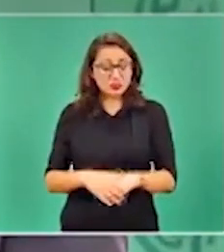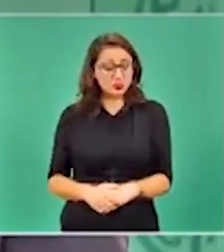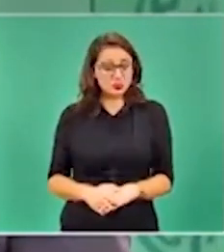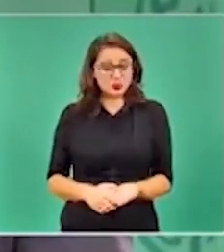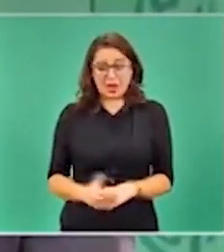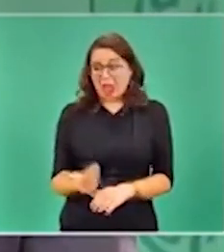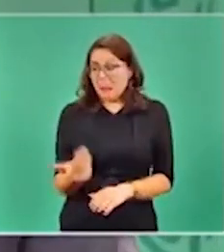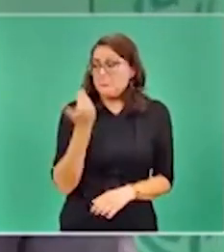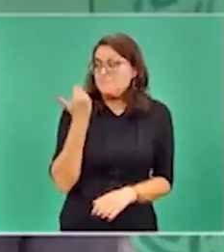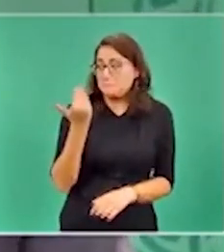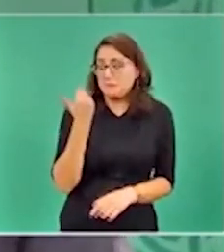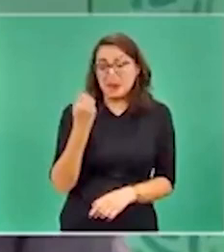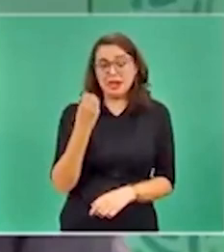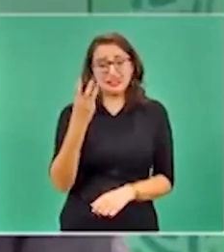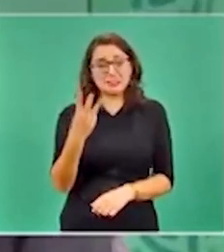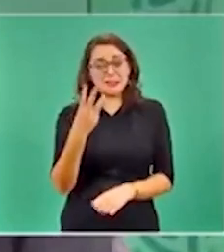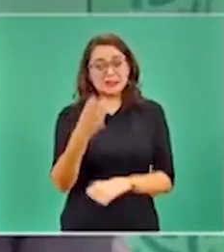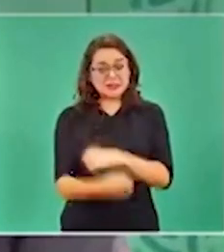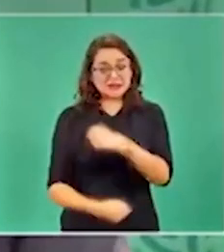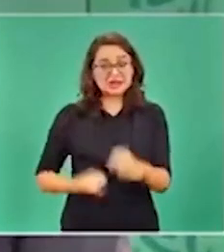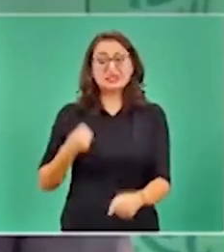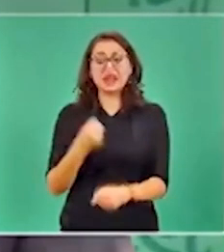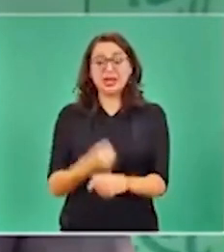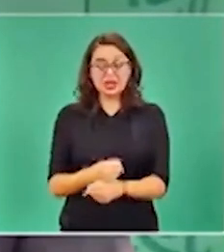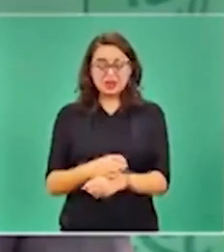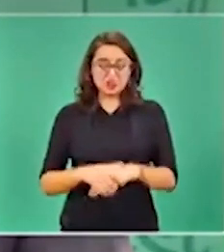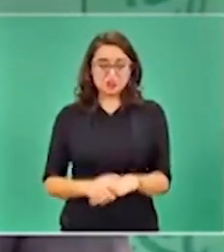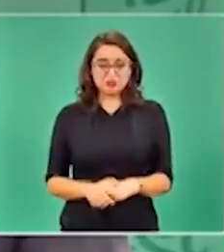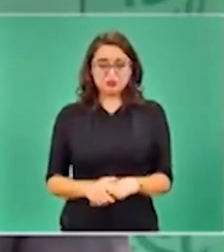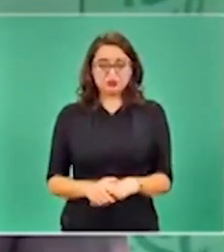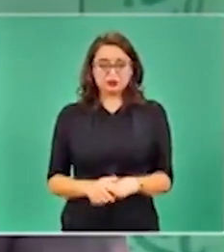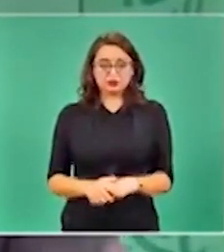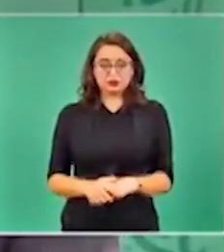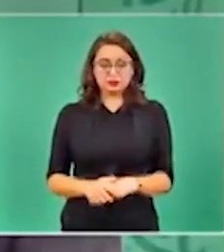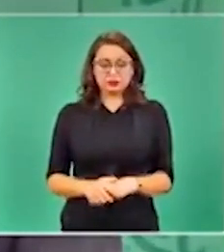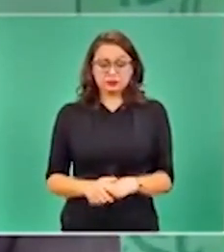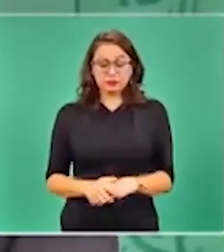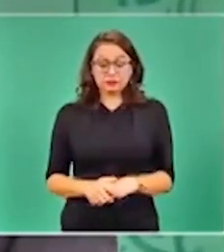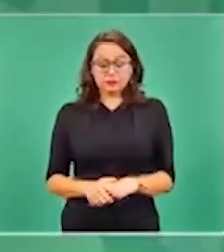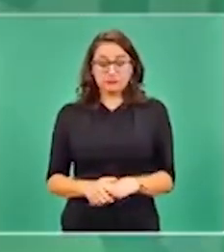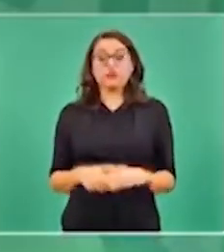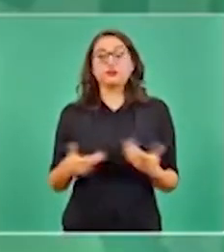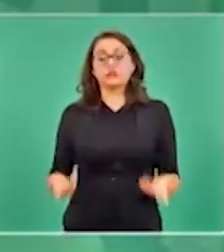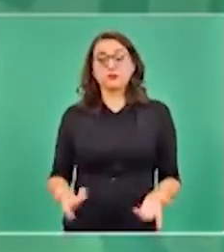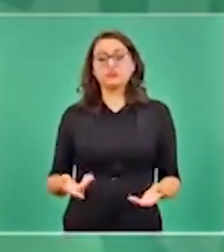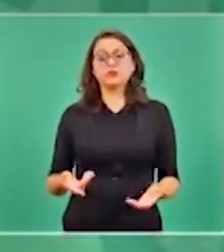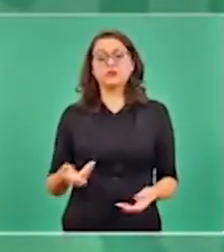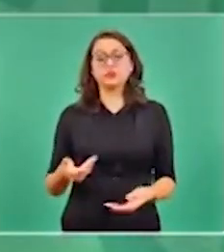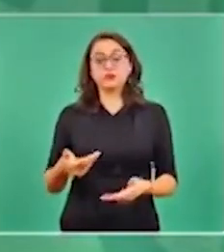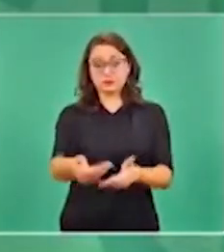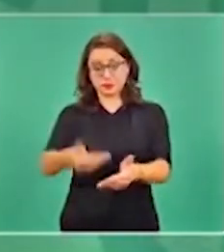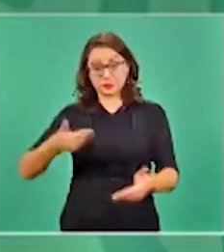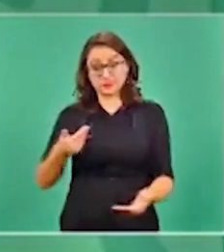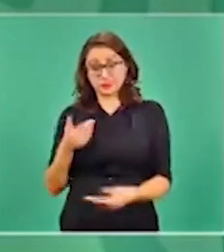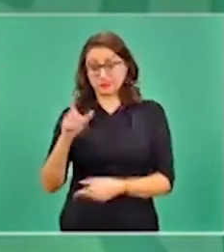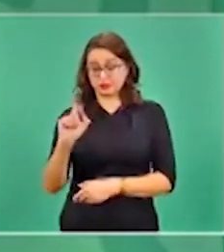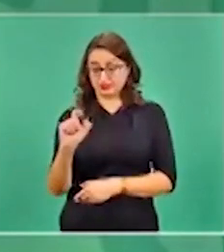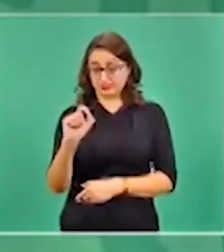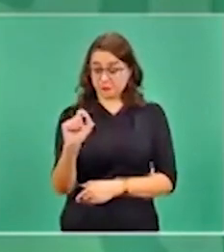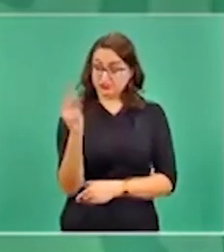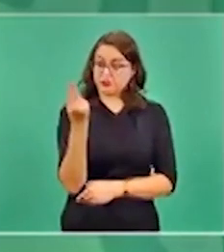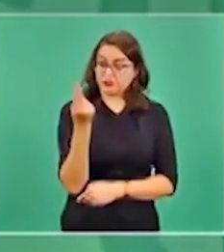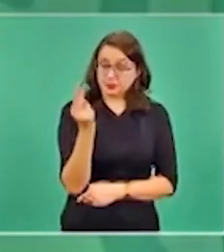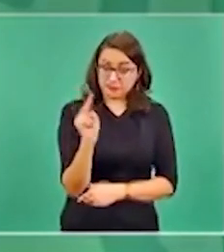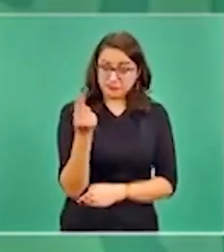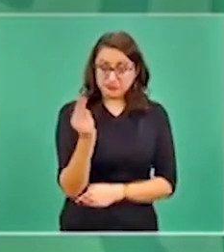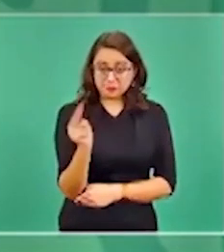Y ya aprovecho, pues, para comentarles que el 20 de noviembre, como es la tercera transformación y muy importante, y